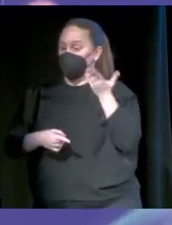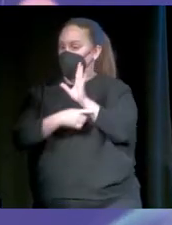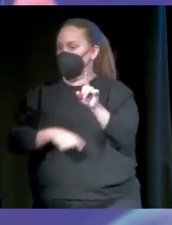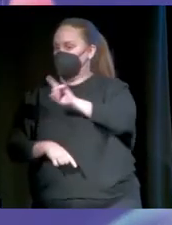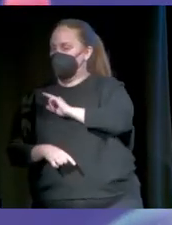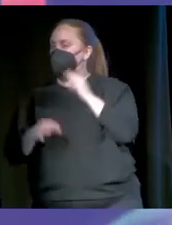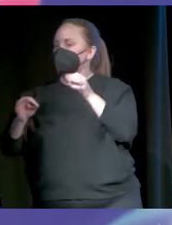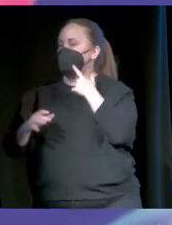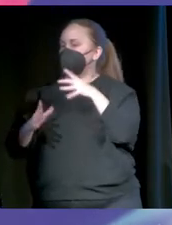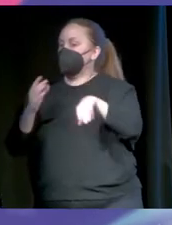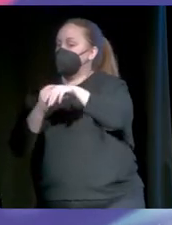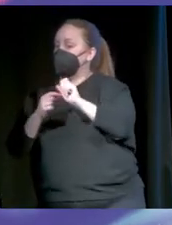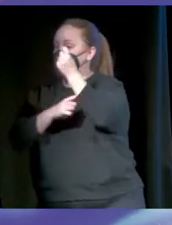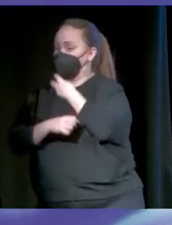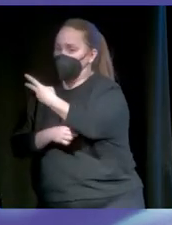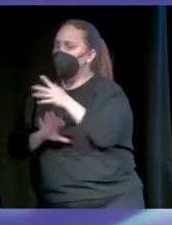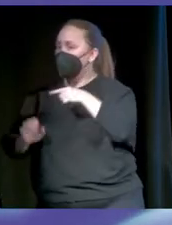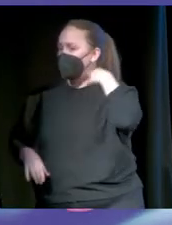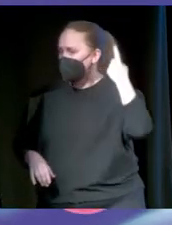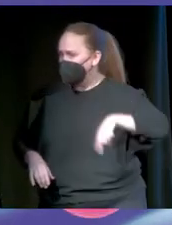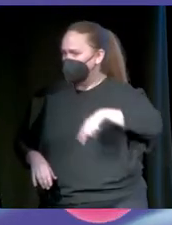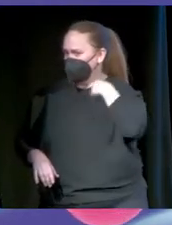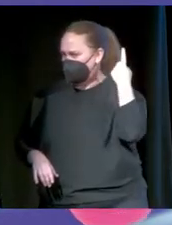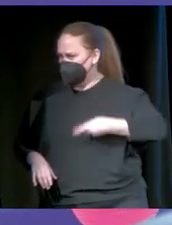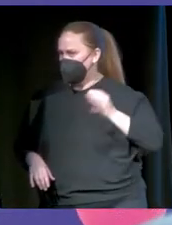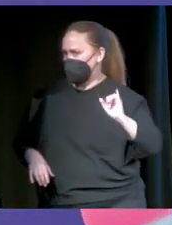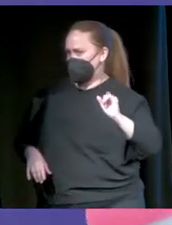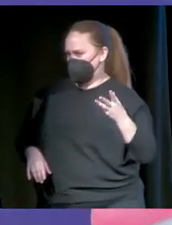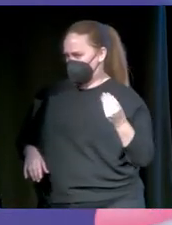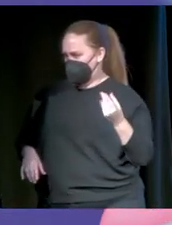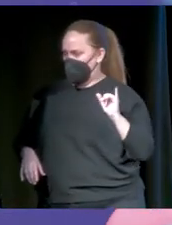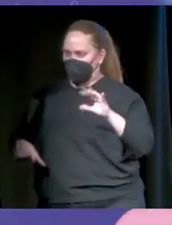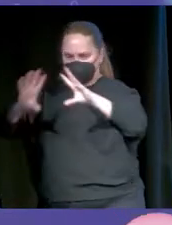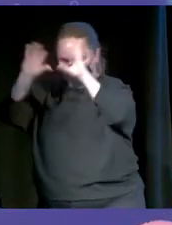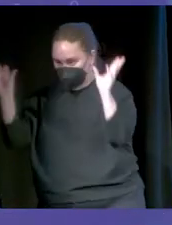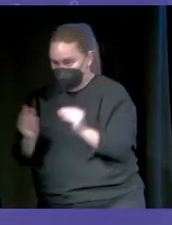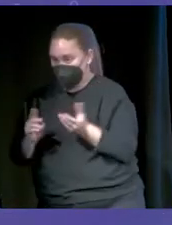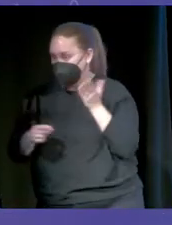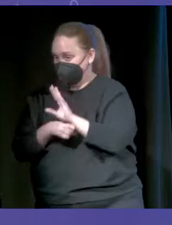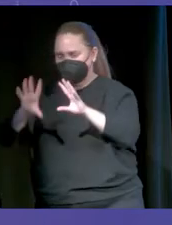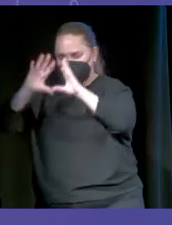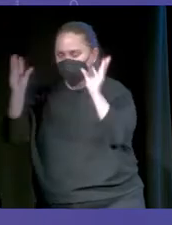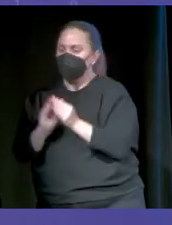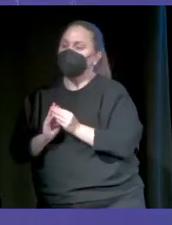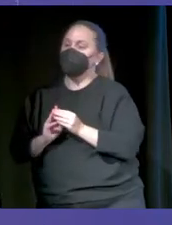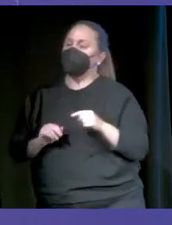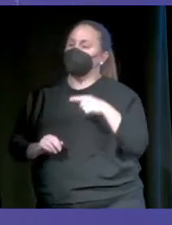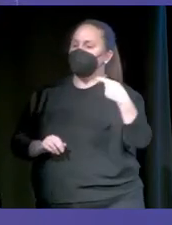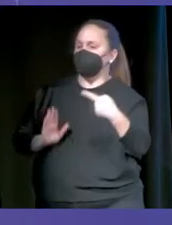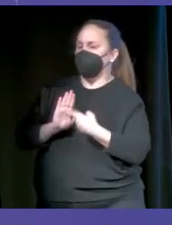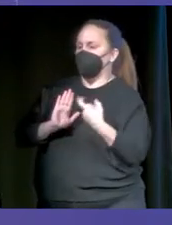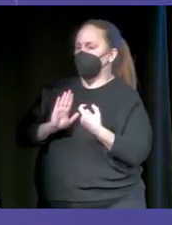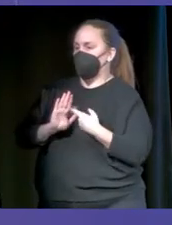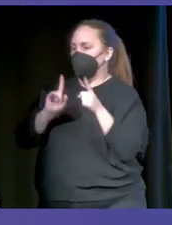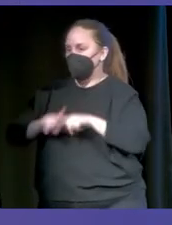pongo, hay dos éxitos y hay muchos fracasos. Pero hay que sintetizar en las presentaciones y solemos quitar los fracasos. Y creo que es